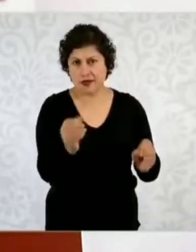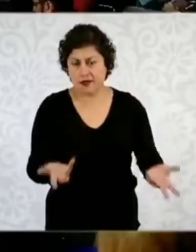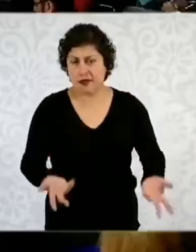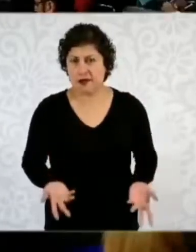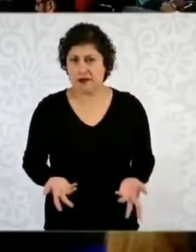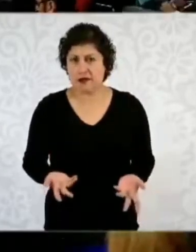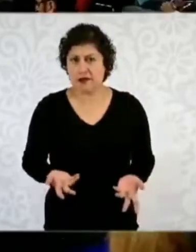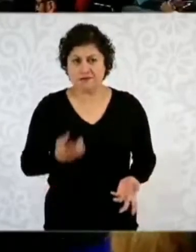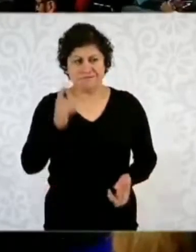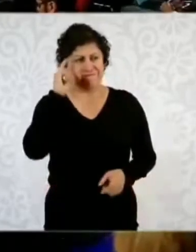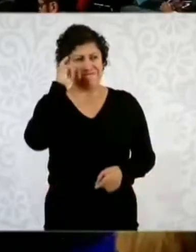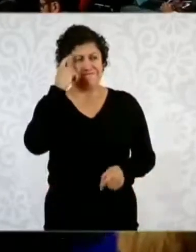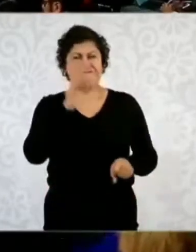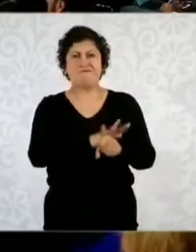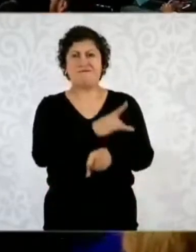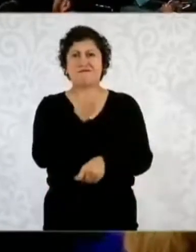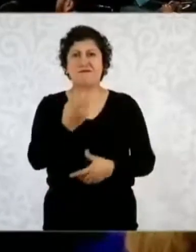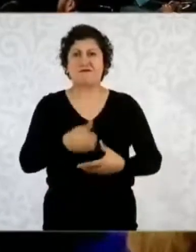dando.